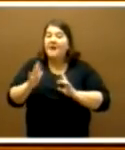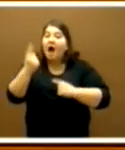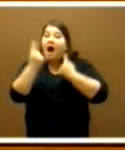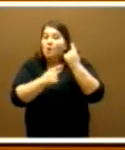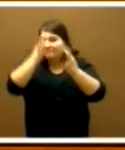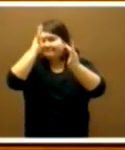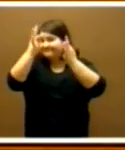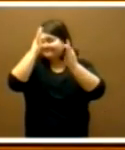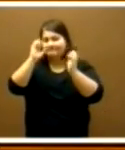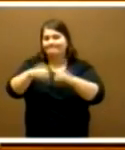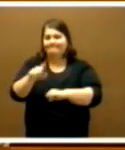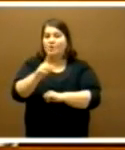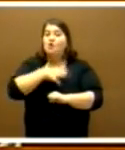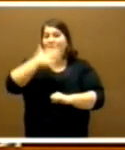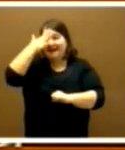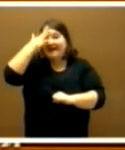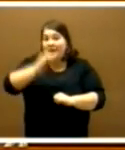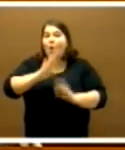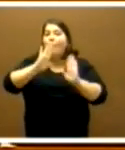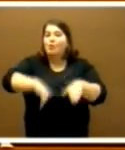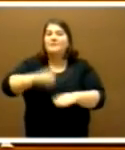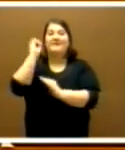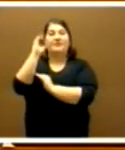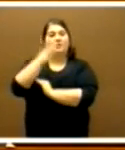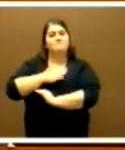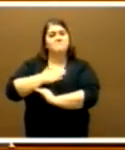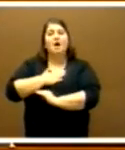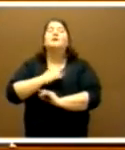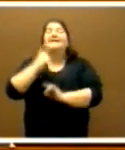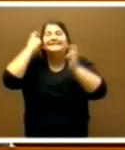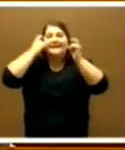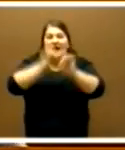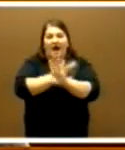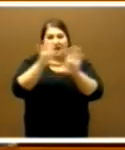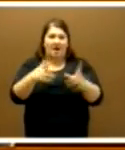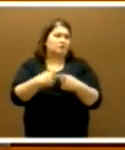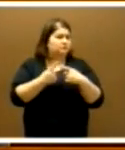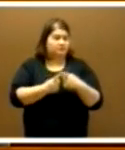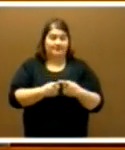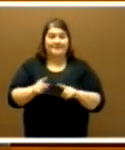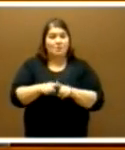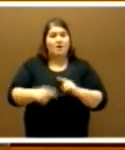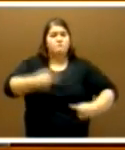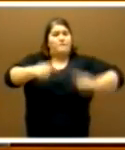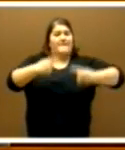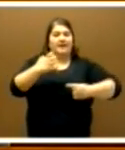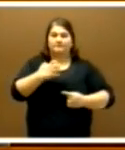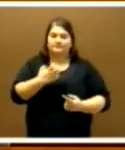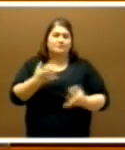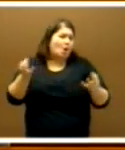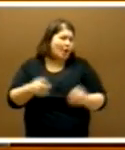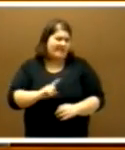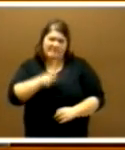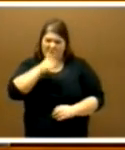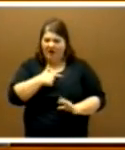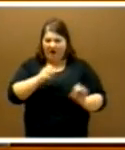en esta intervención última trataré de aclarar. No debemos confrontar cuando estamos de acuerdo en que